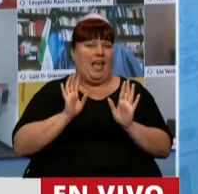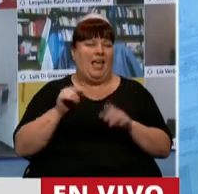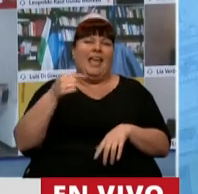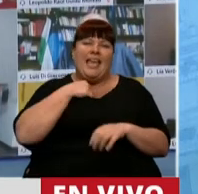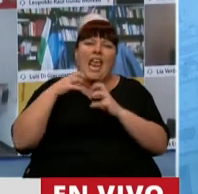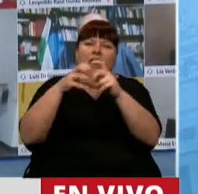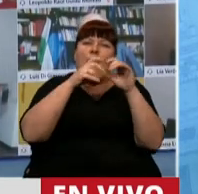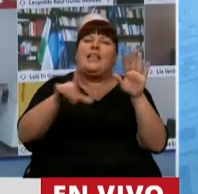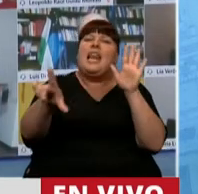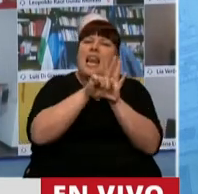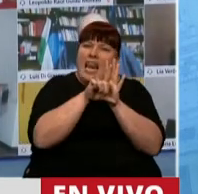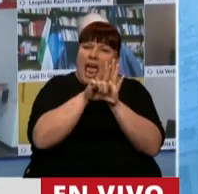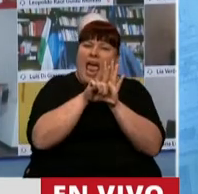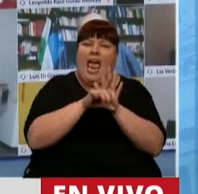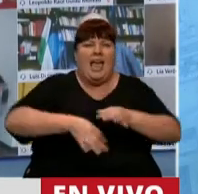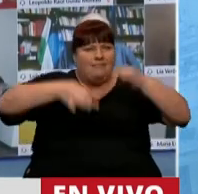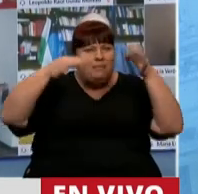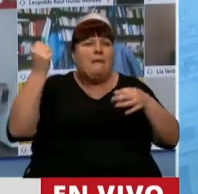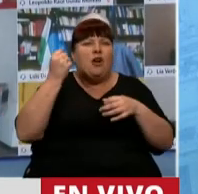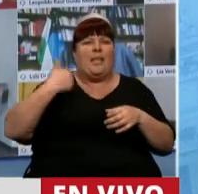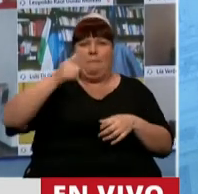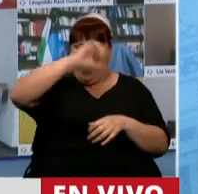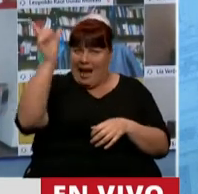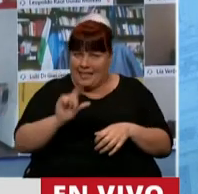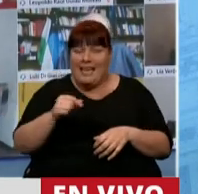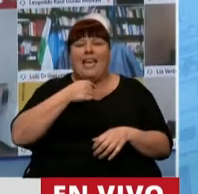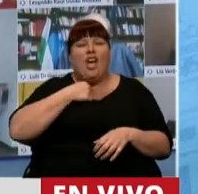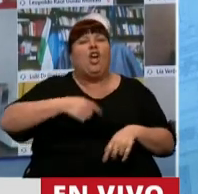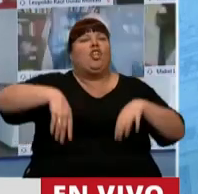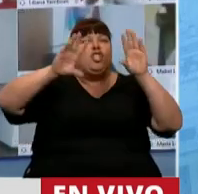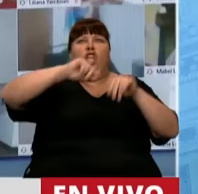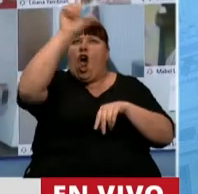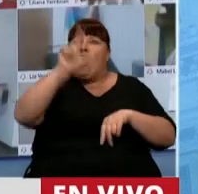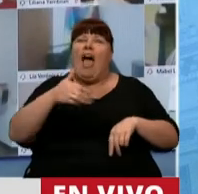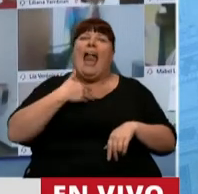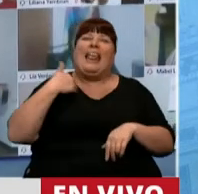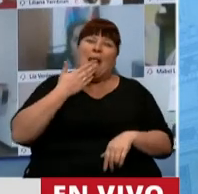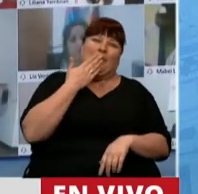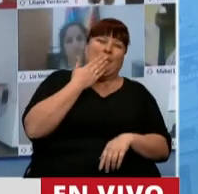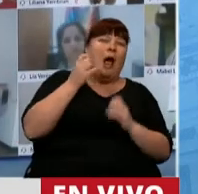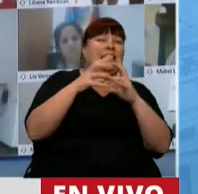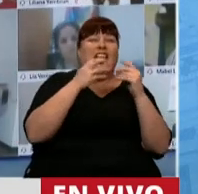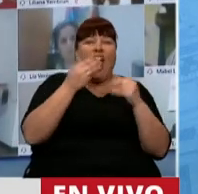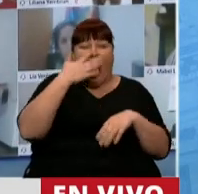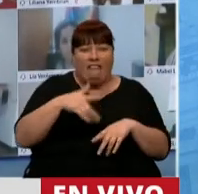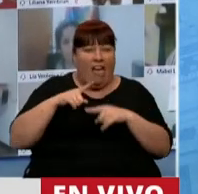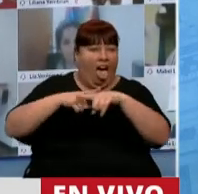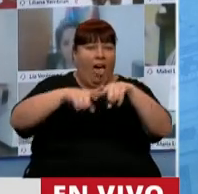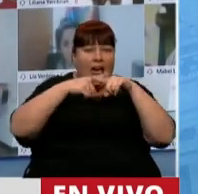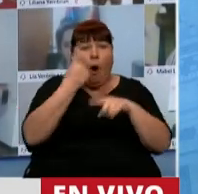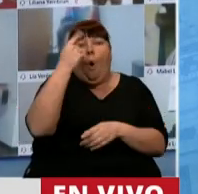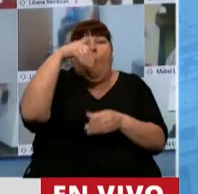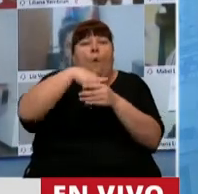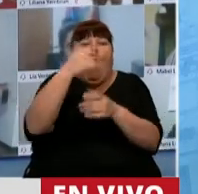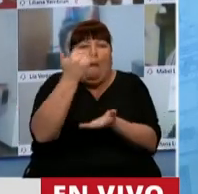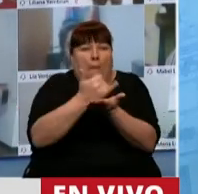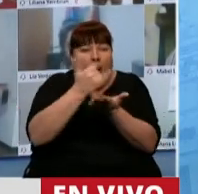¿Queremos discutir una ley decisiva para la República y que todo el país se nos ría porque la sesión termine discutida por un